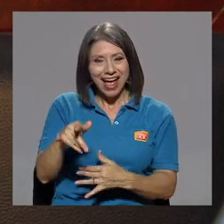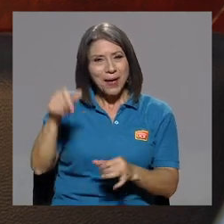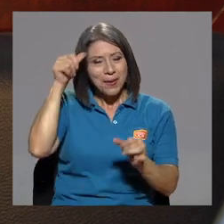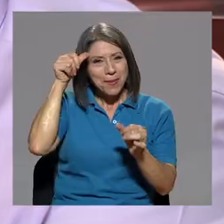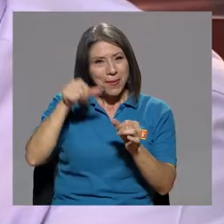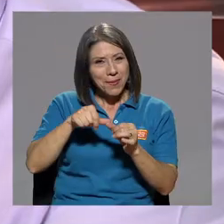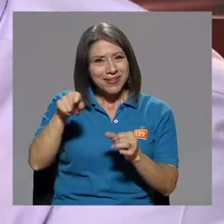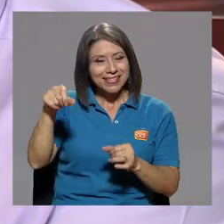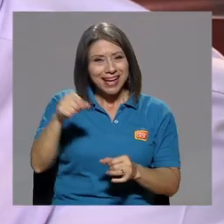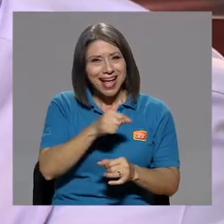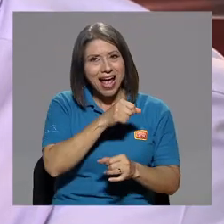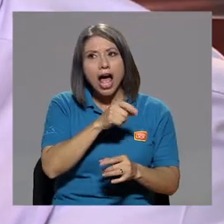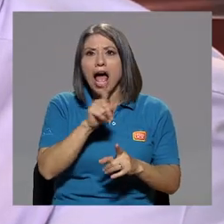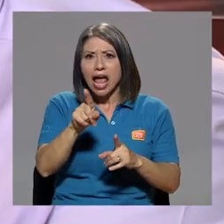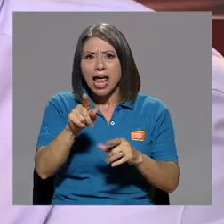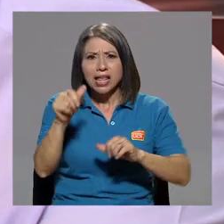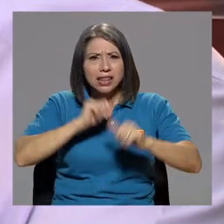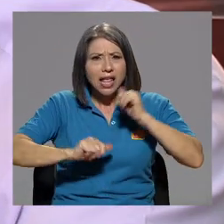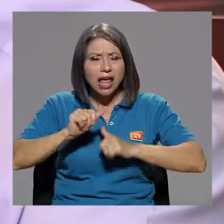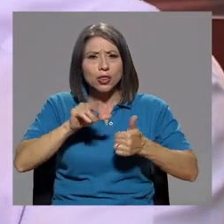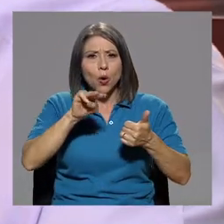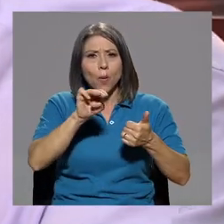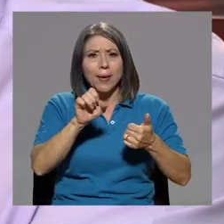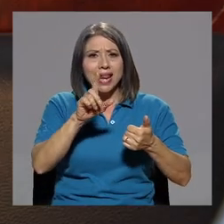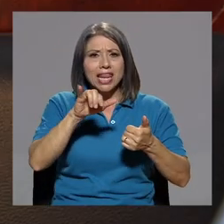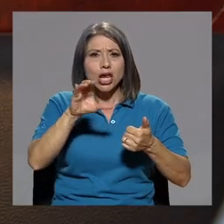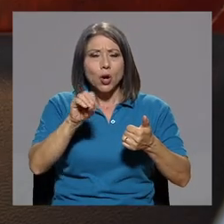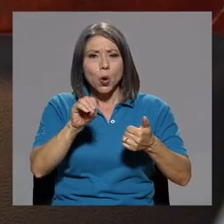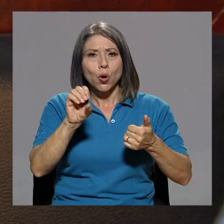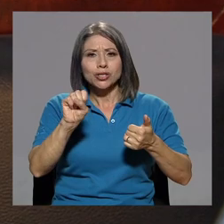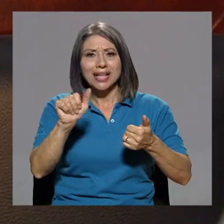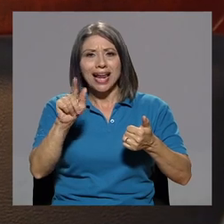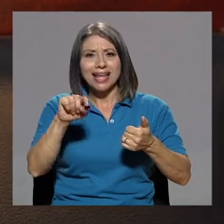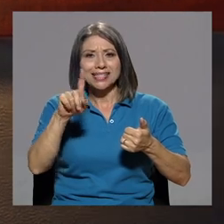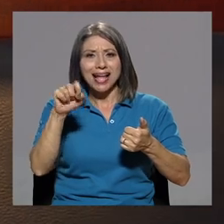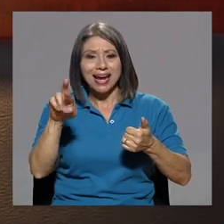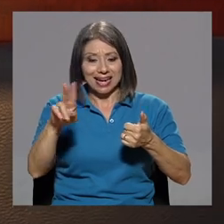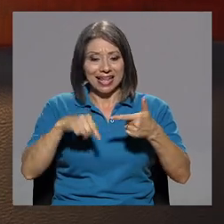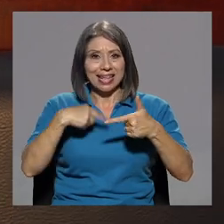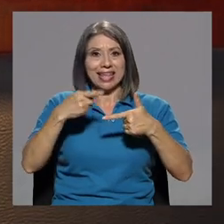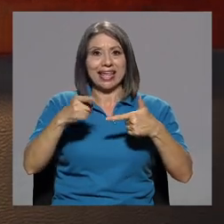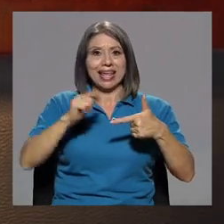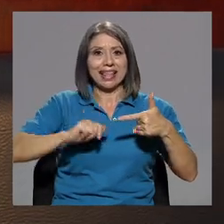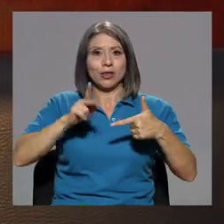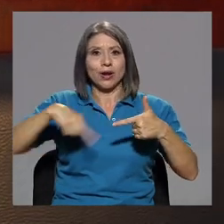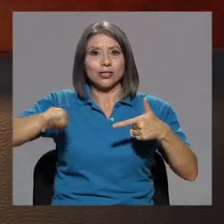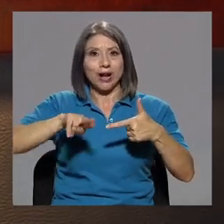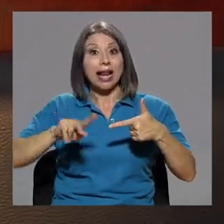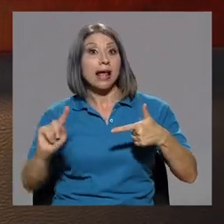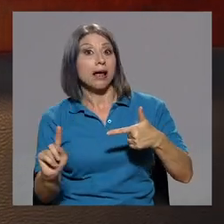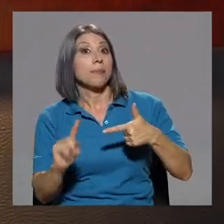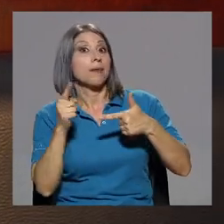en el Teatro Melico Salazar y otra en Teatro Nacional. Primero fue en el Nacional y después en el Melico.